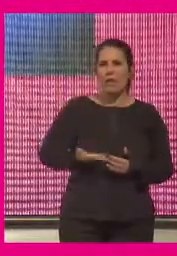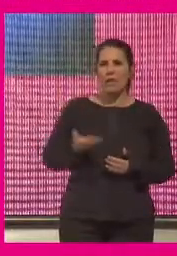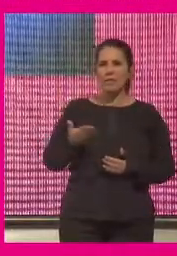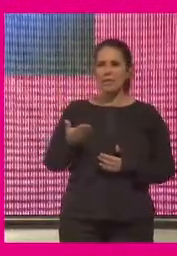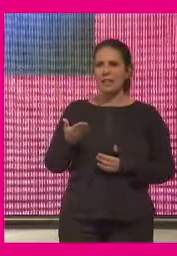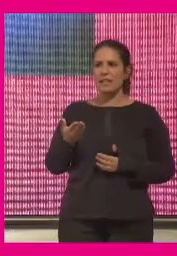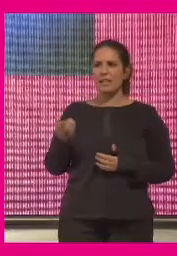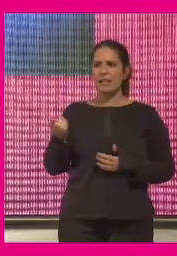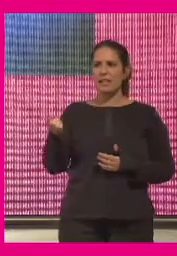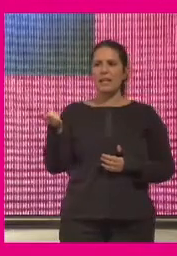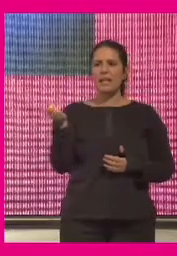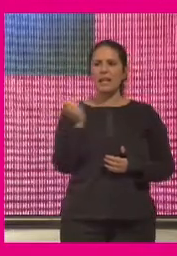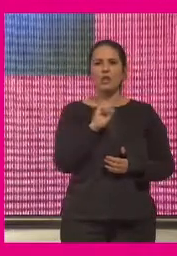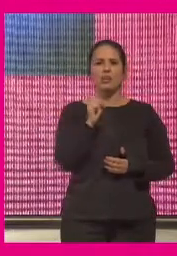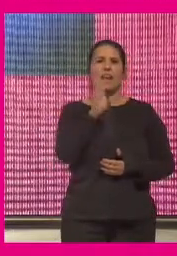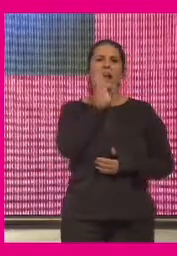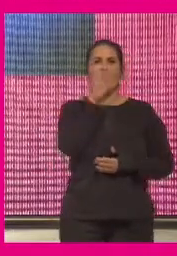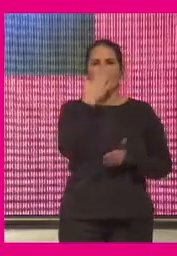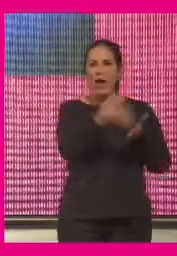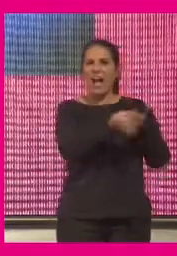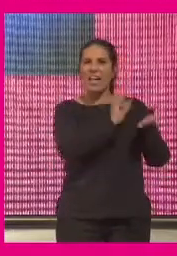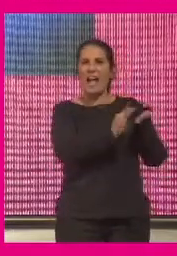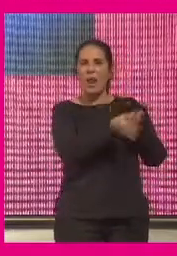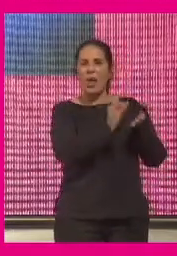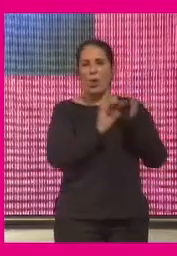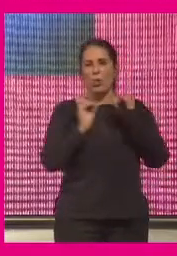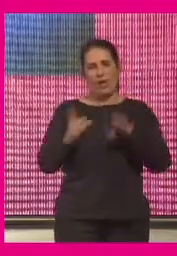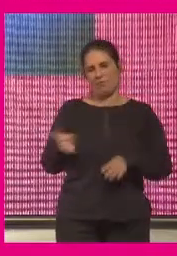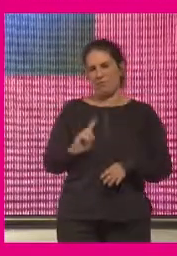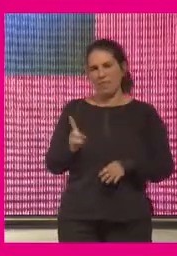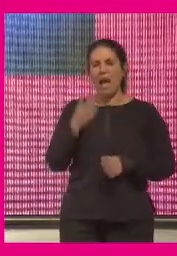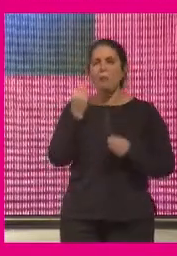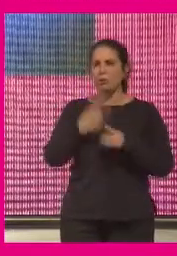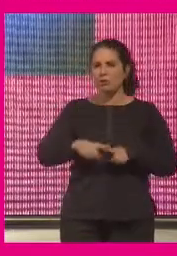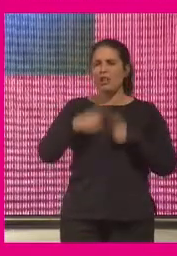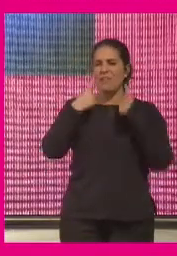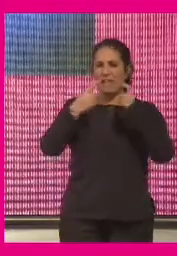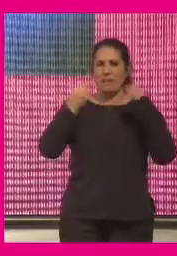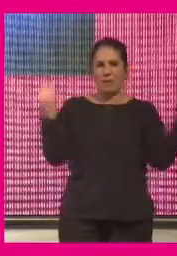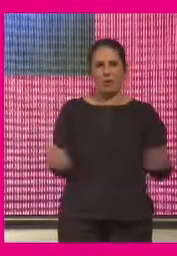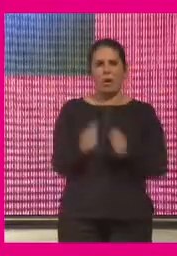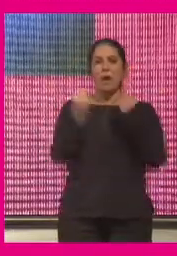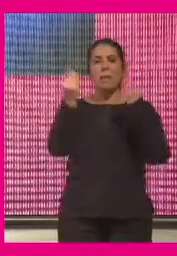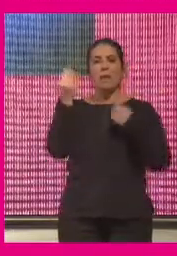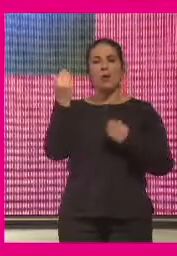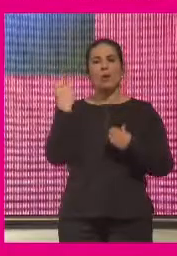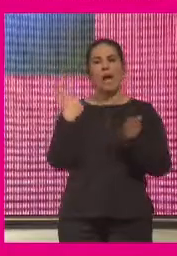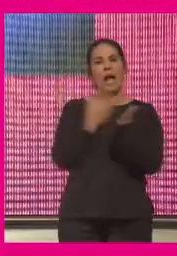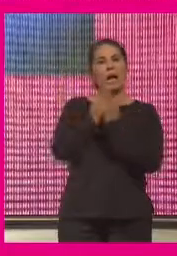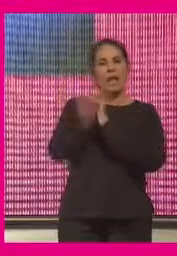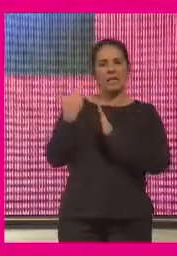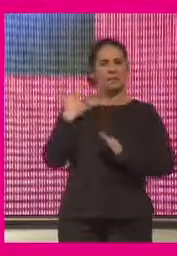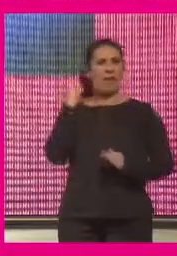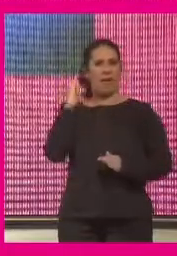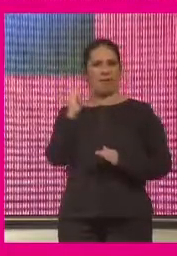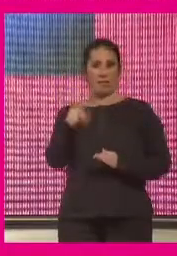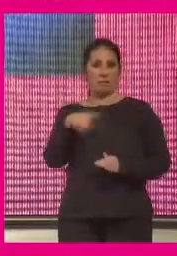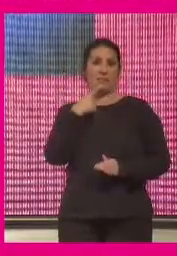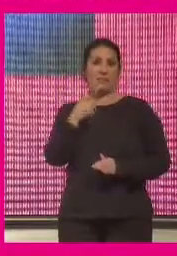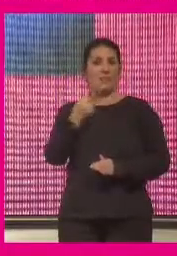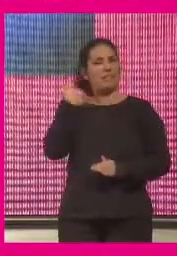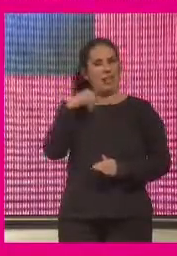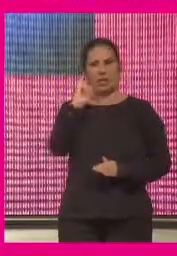obras de teatro filmadas como lo del catálogo hay muchas cosas que mejorar pero tenemos los canales que sería lo más difícil lo que sí que